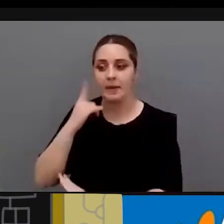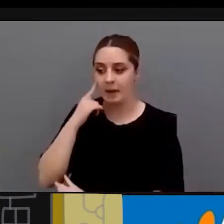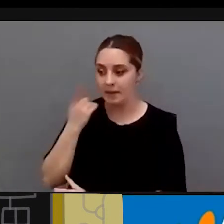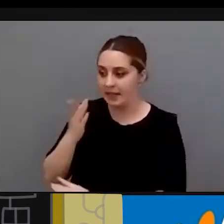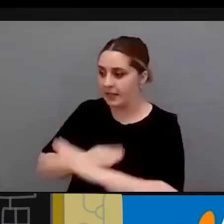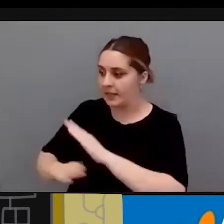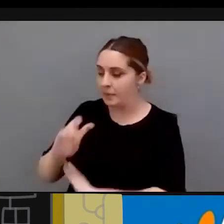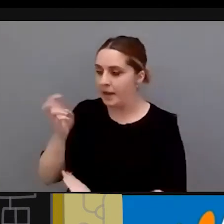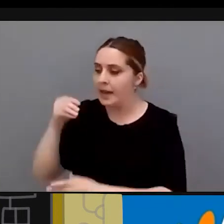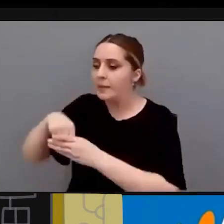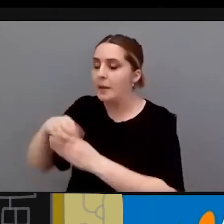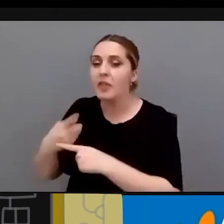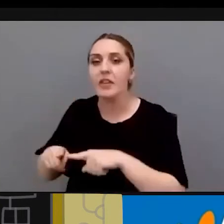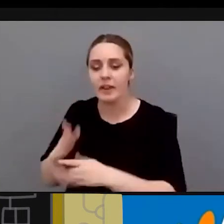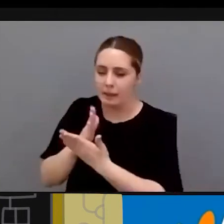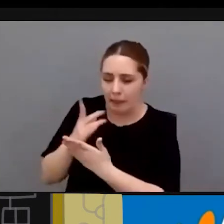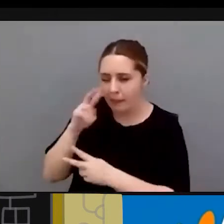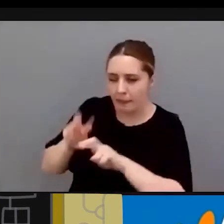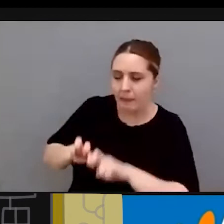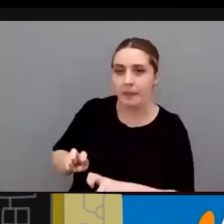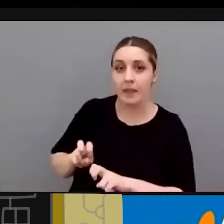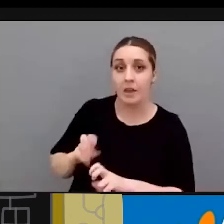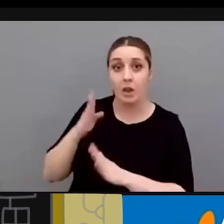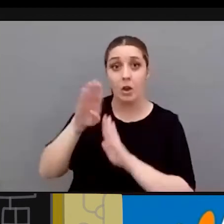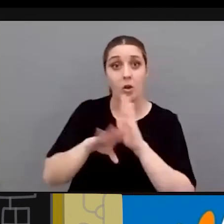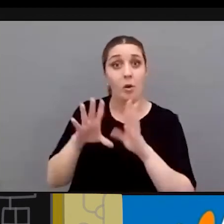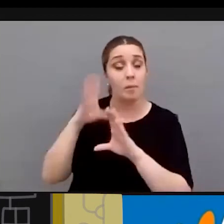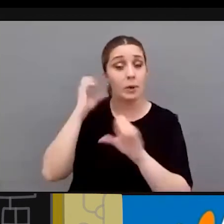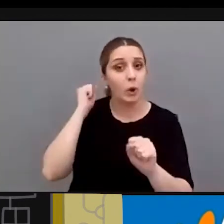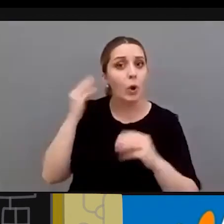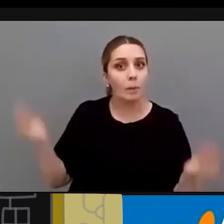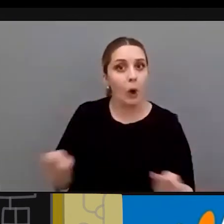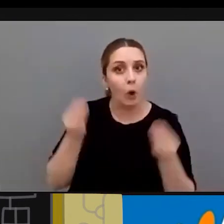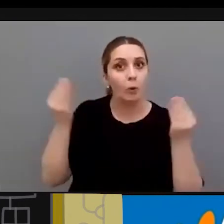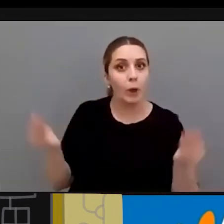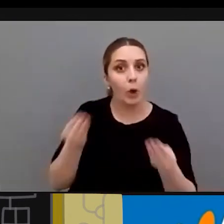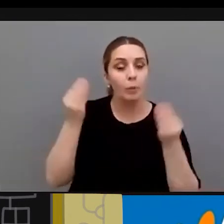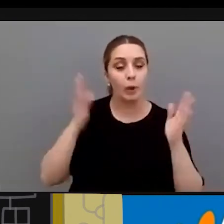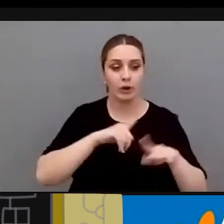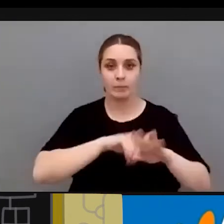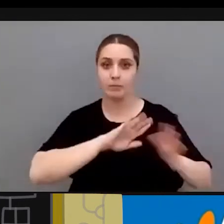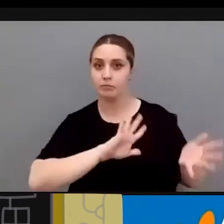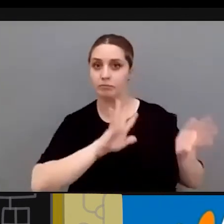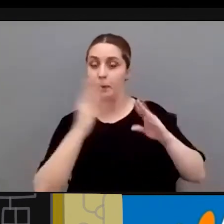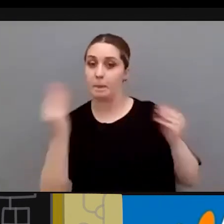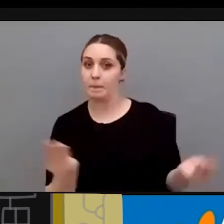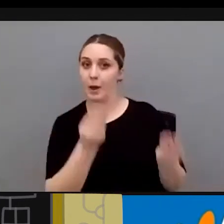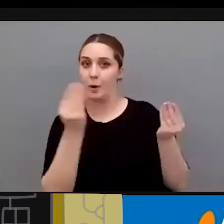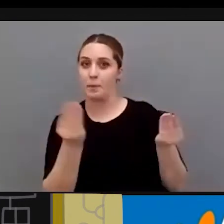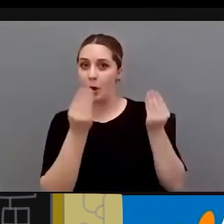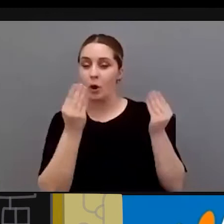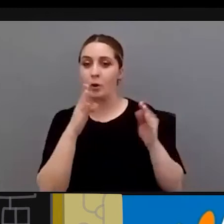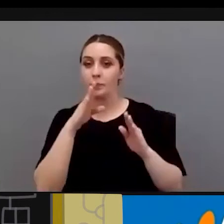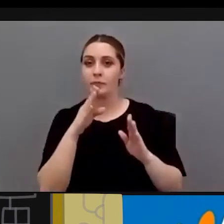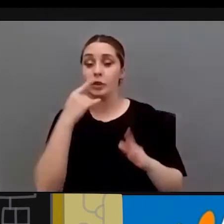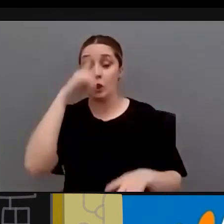diferentes intervenciones ese protocolo que se ha ido mejorando con el paso del tiempo el protocolo en el ámbito sanitario no sé